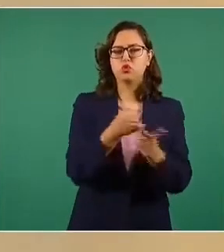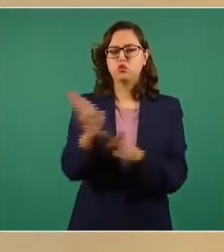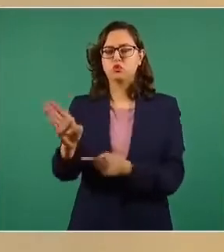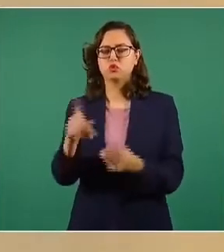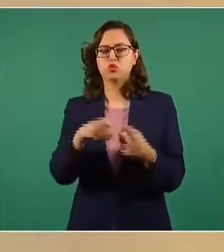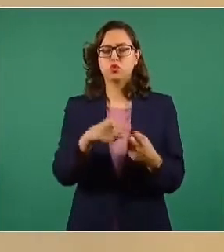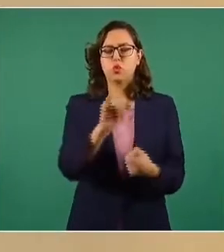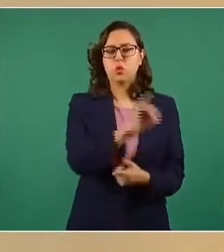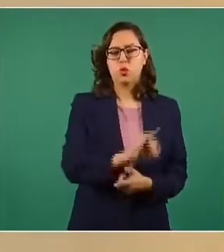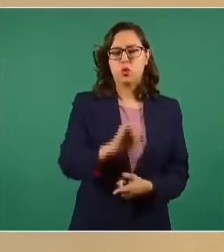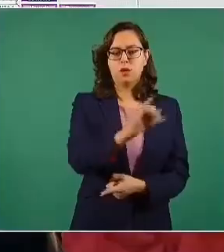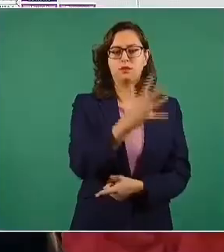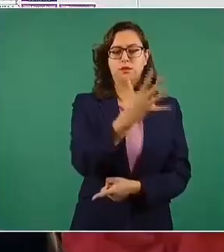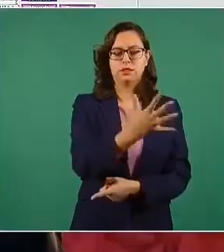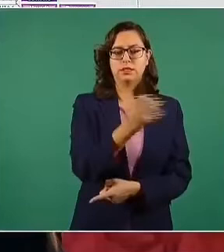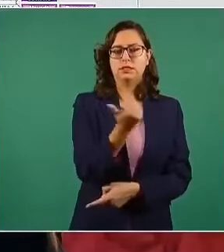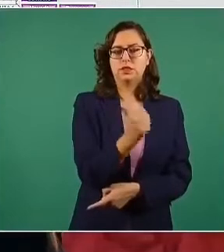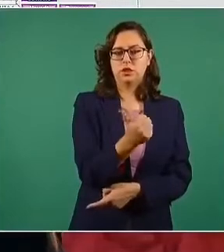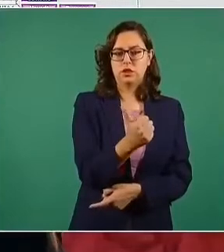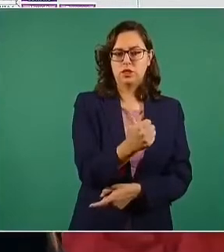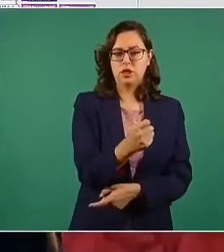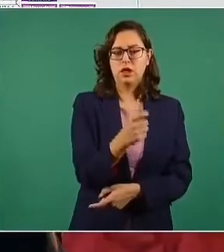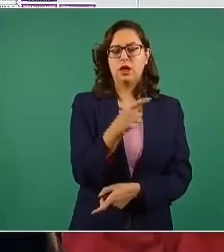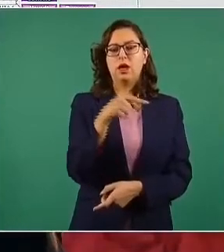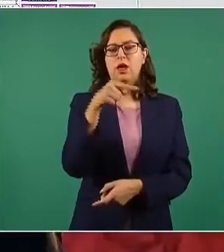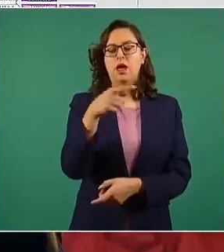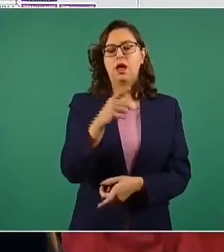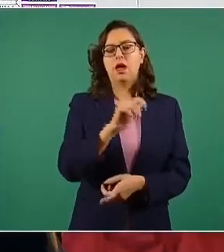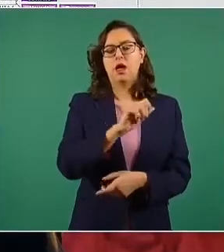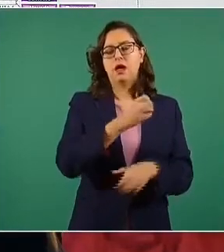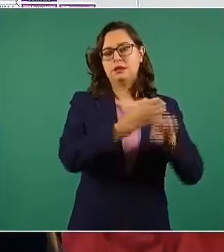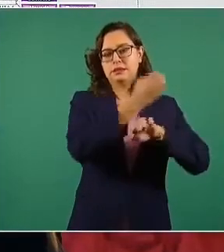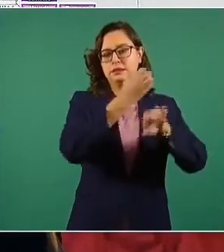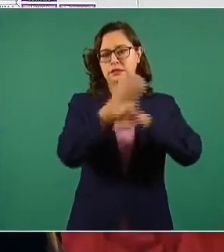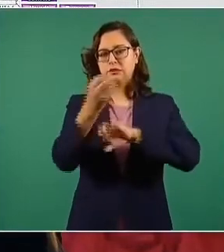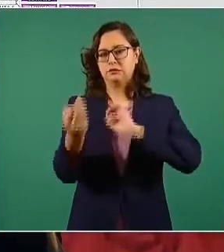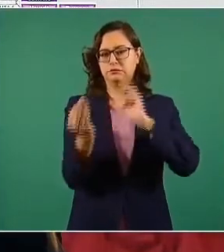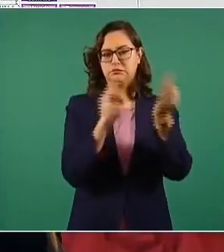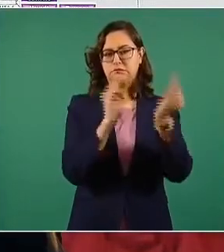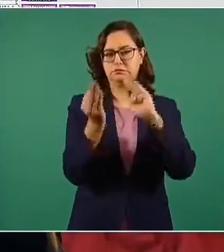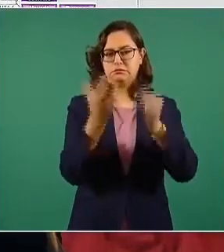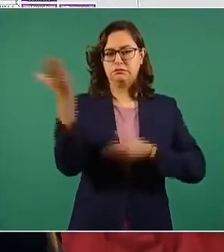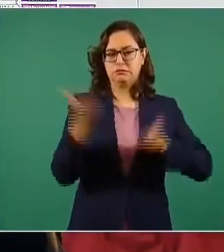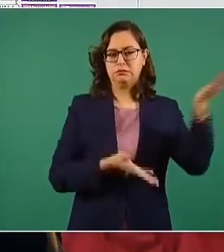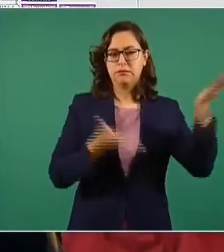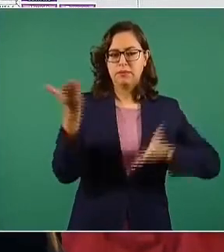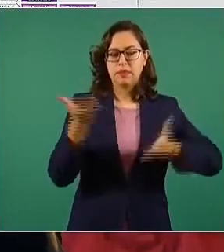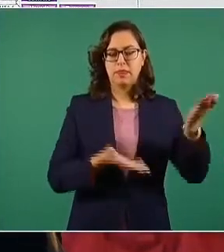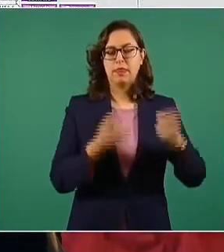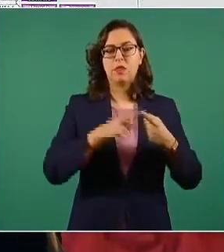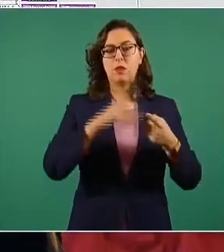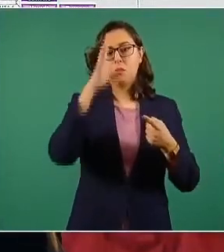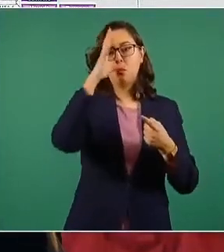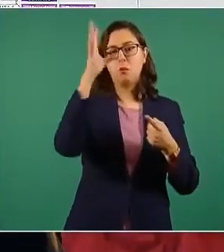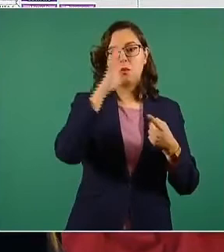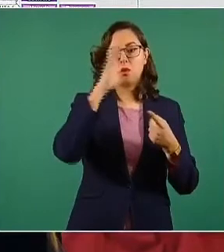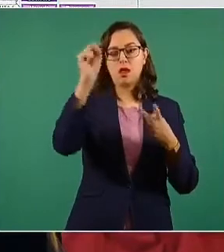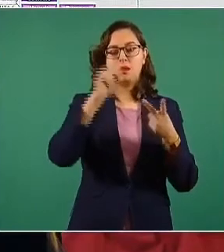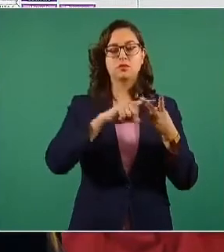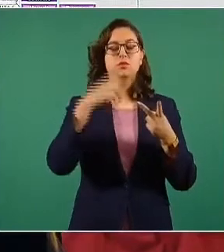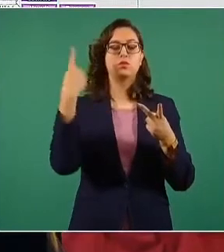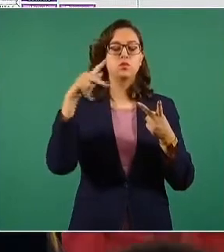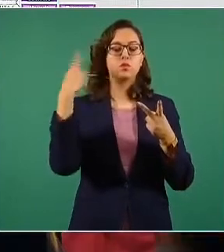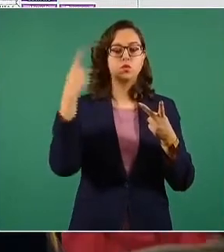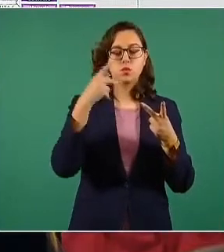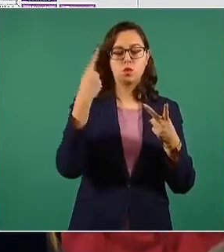5 de agosto, donde acudieron los estados a Virmex a recoger sus vacunas, que fueron Morelos y Puebla.